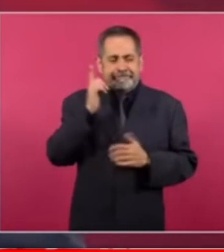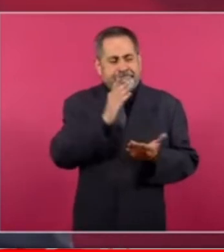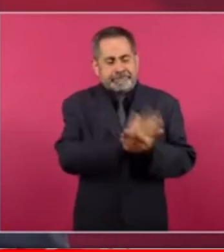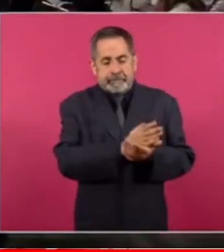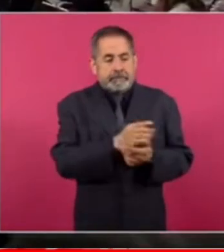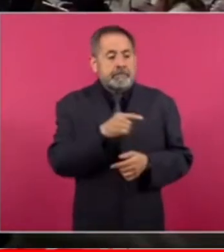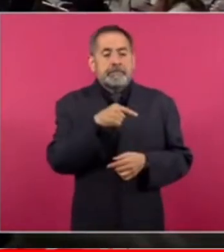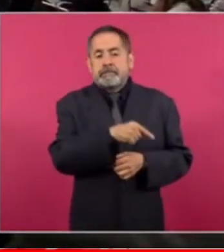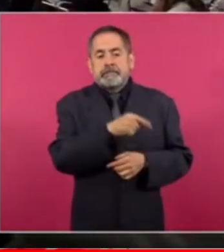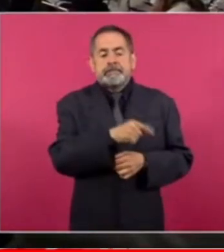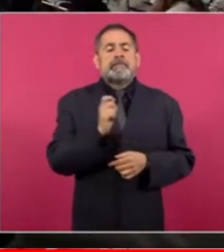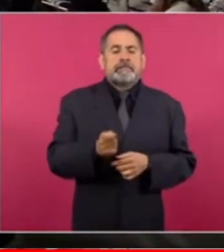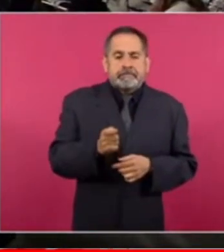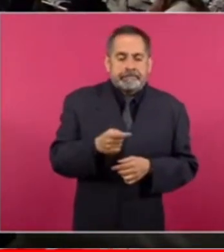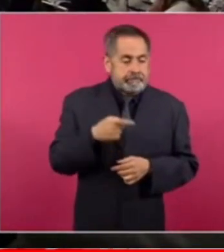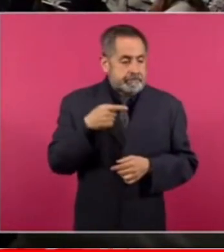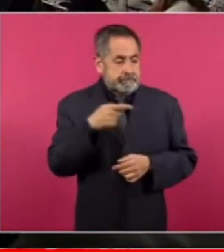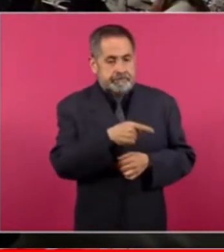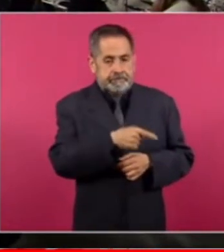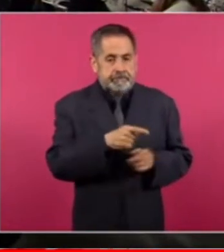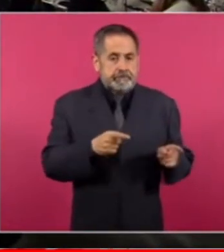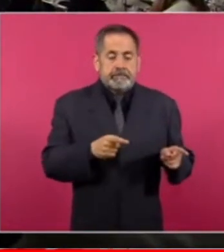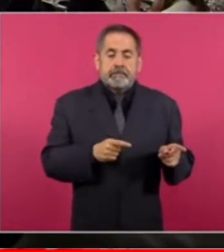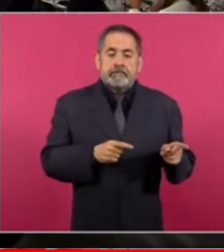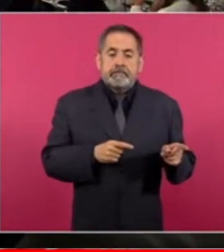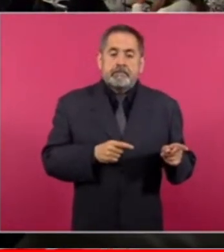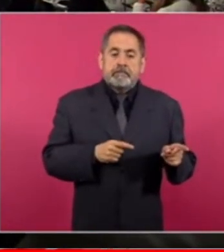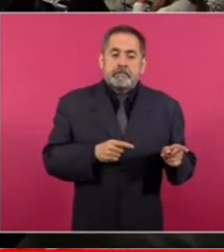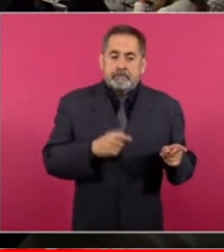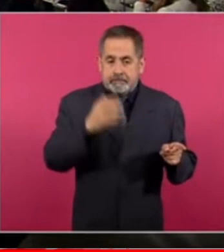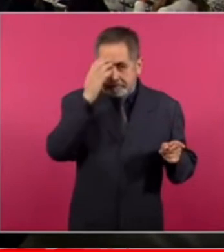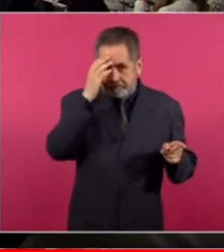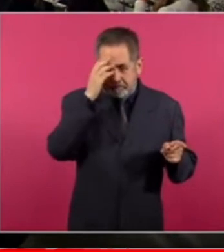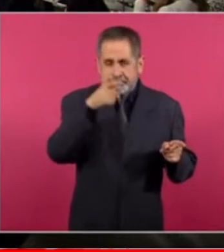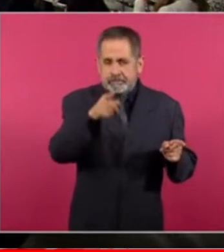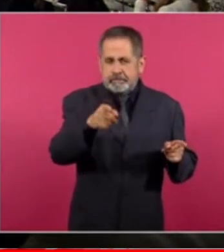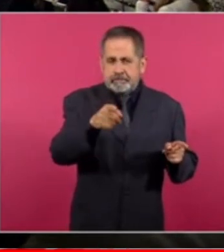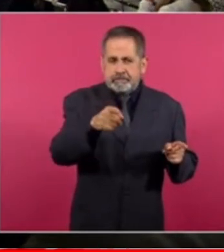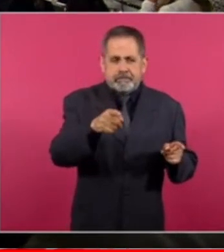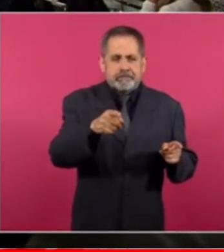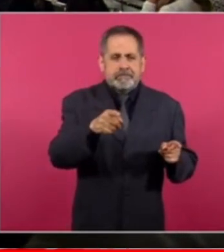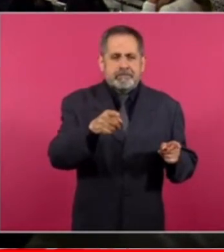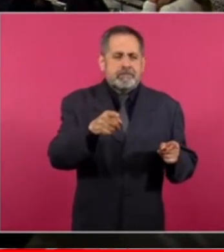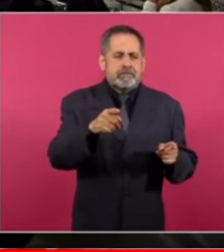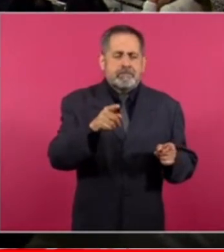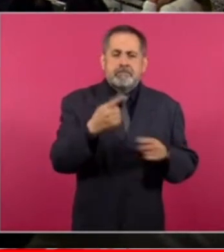consolidando lo de las compras de los bots